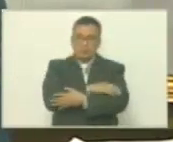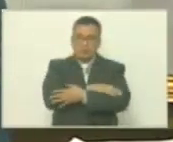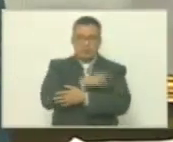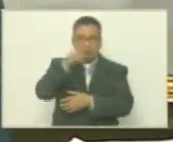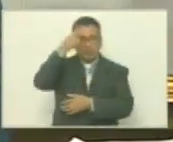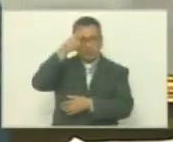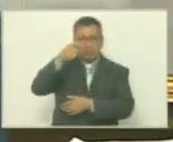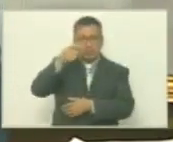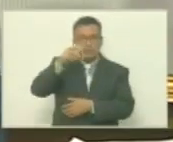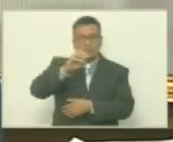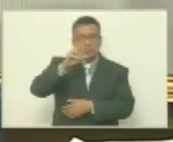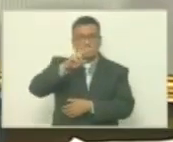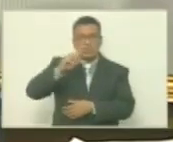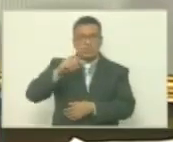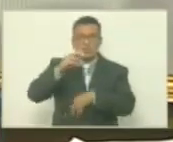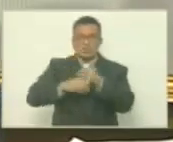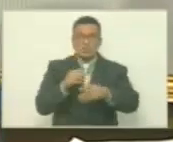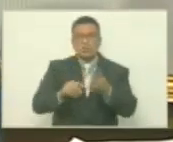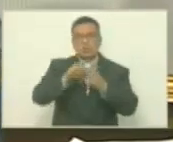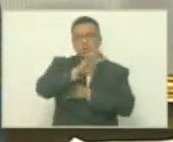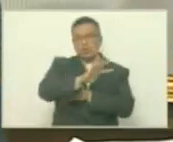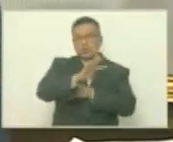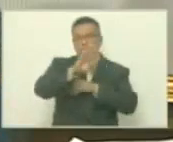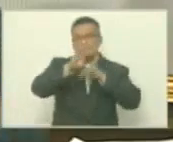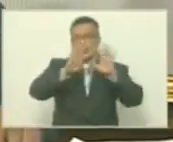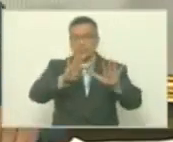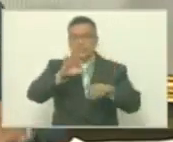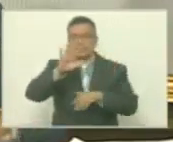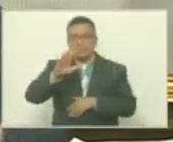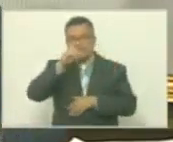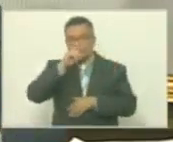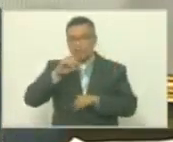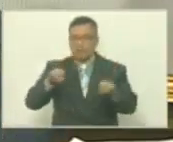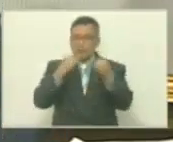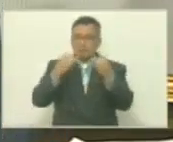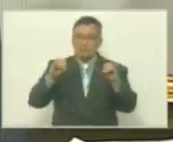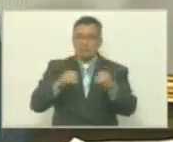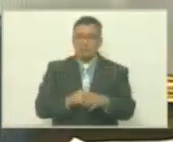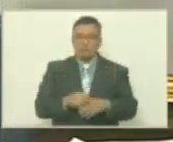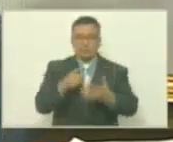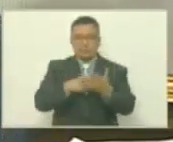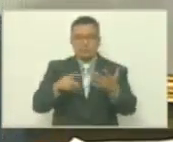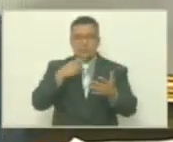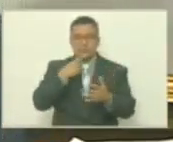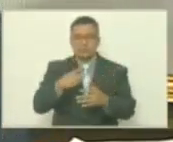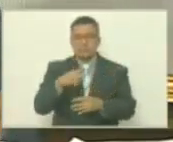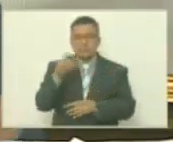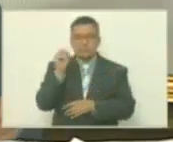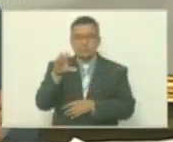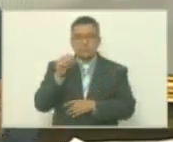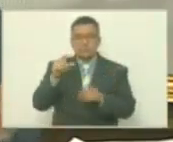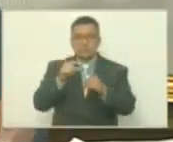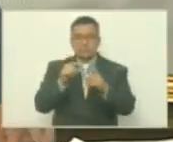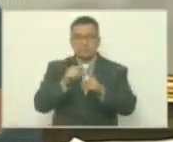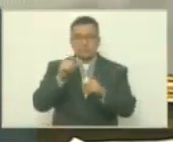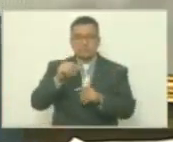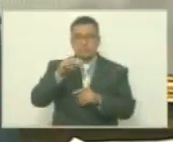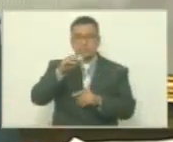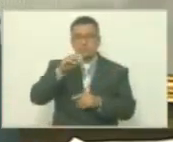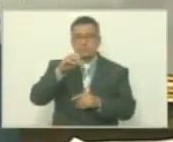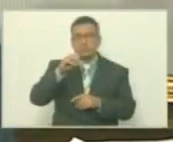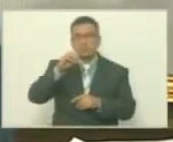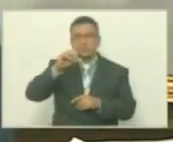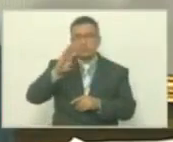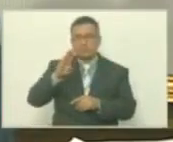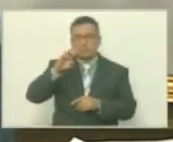por cumplir hoy 495 años. Voy a dejar en el derecho de palabra a la diputada Blanca Romero.